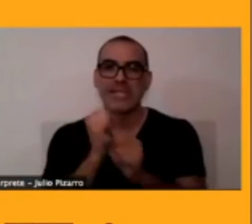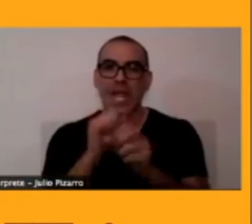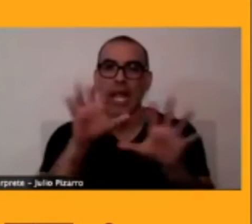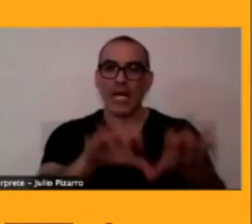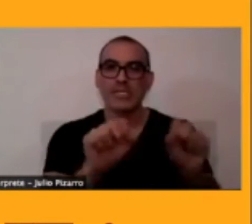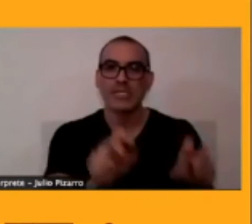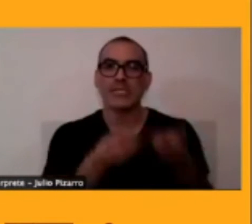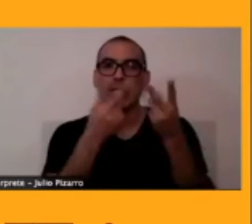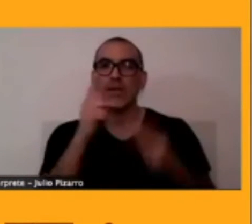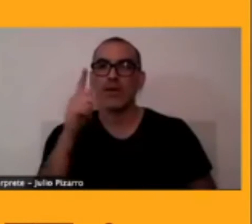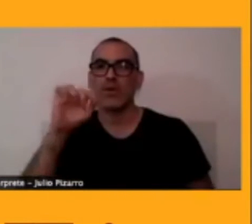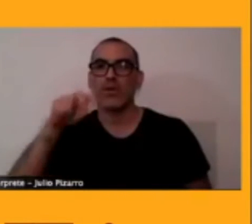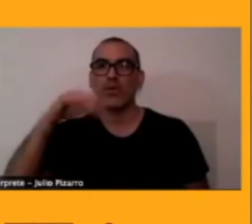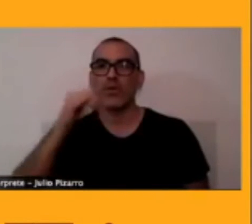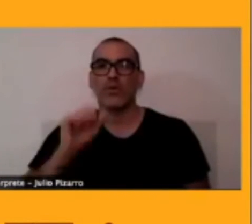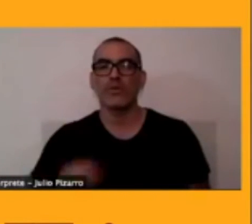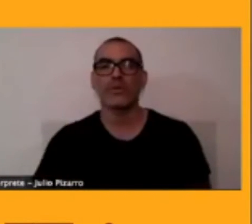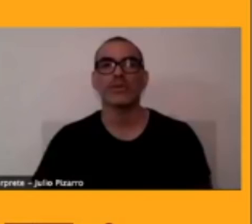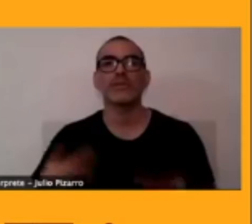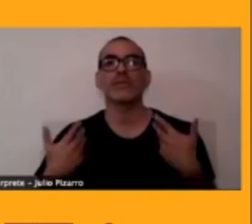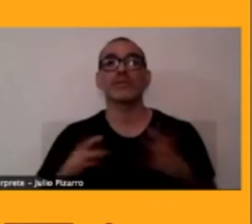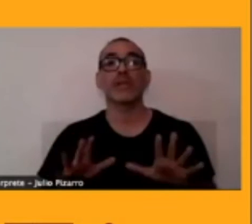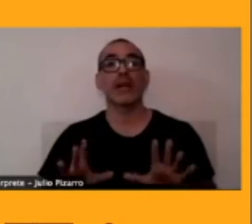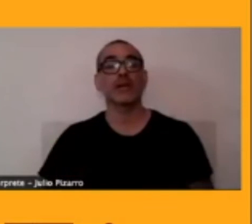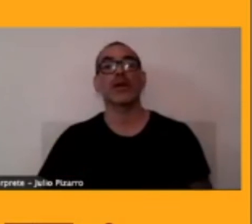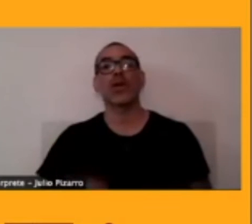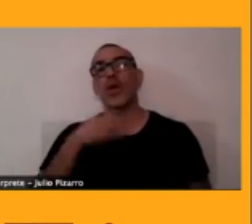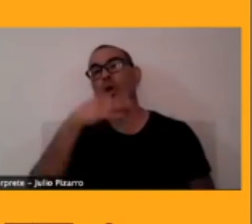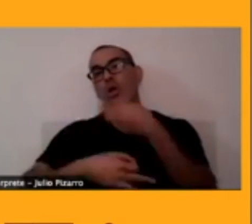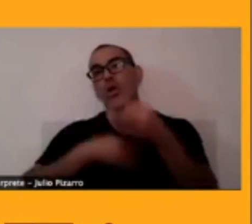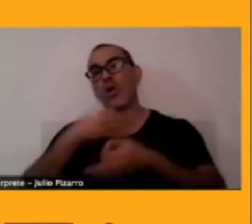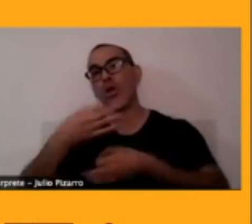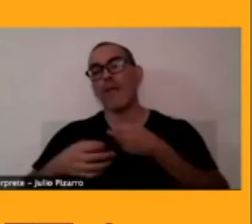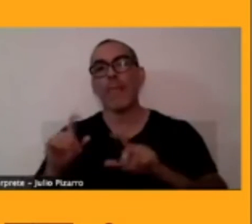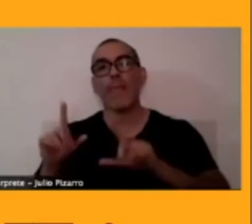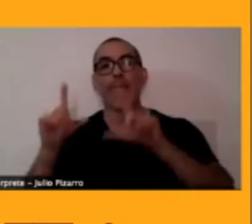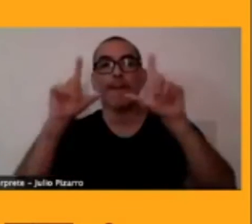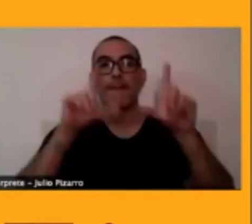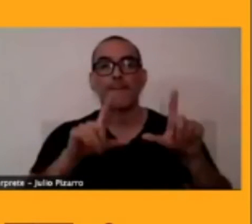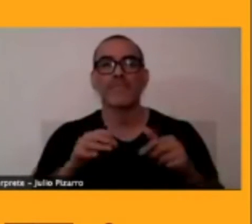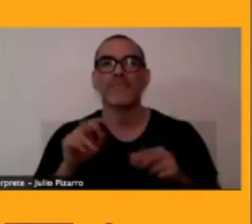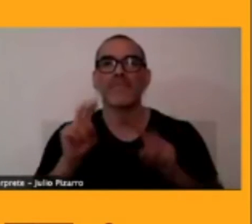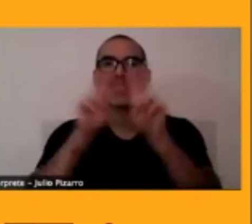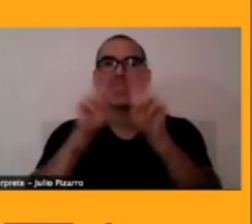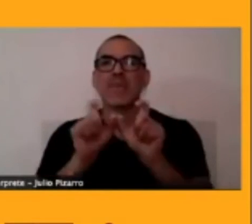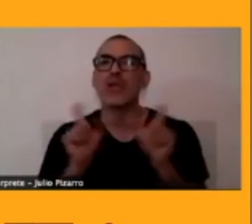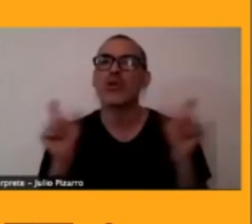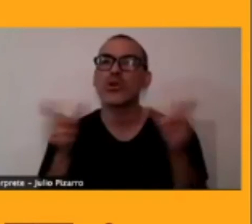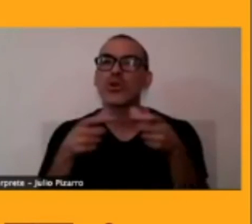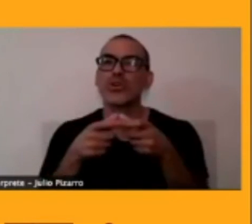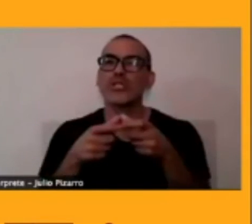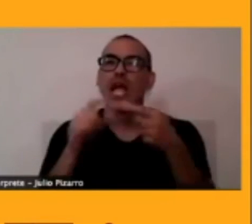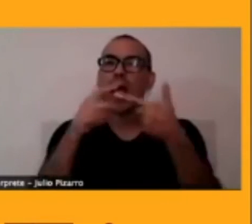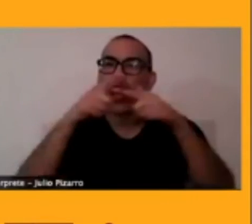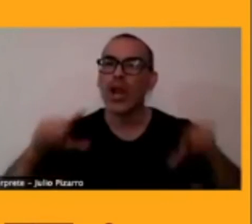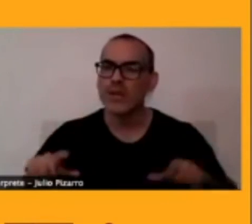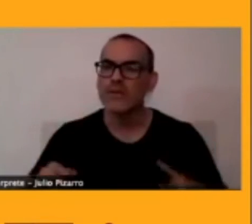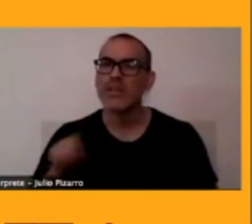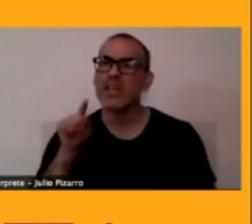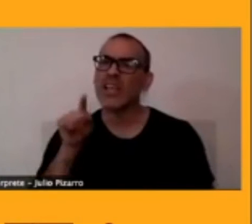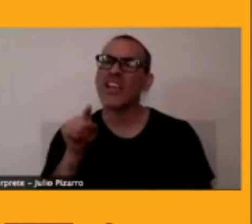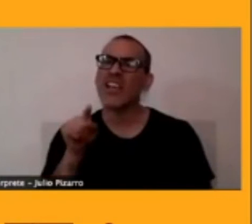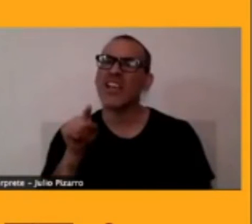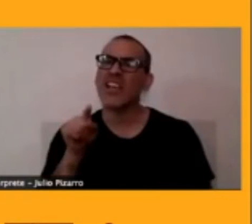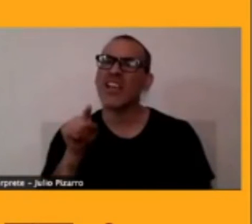Ya, yo les he hablado a lo largo de esta presentación acerca del consejo lingüístico. Ellos son, desde el 2010